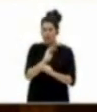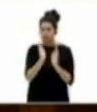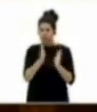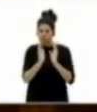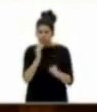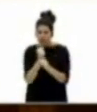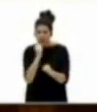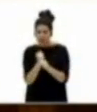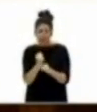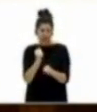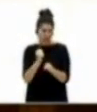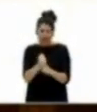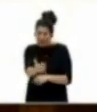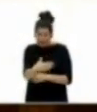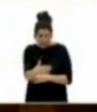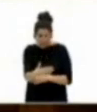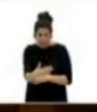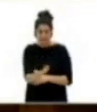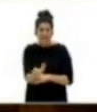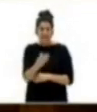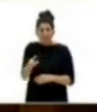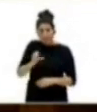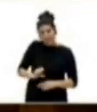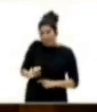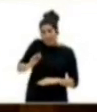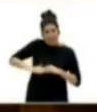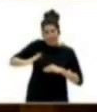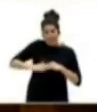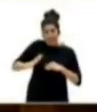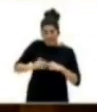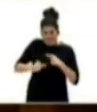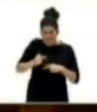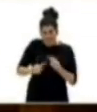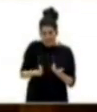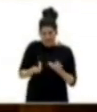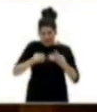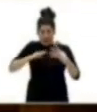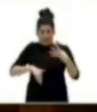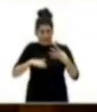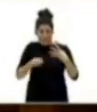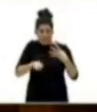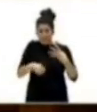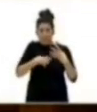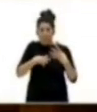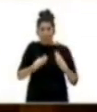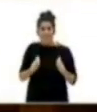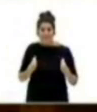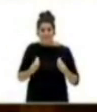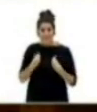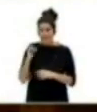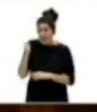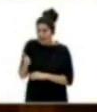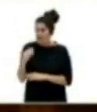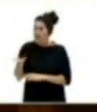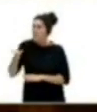precariedad laboral y salarios mínimos, por los que difícilmente una familia puede llegar a final de mes. Más riqueza para unos